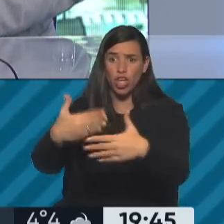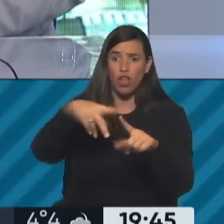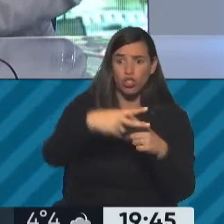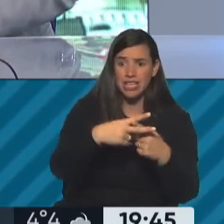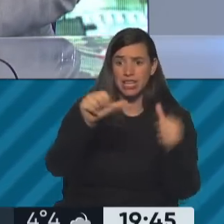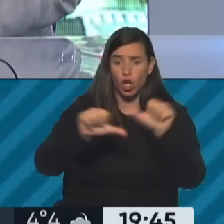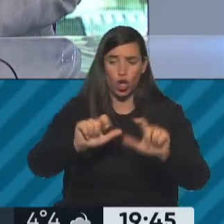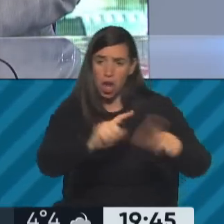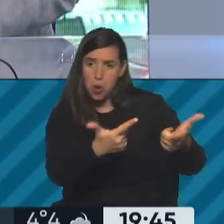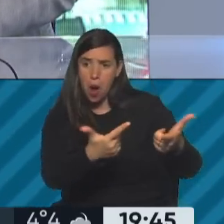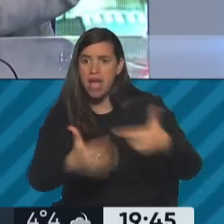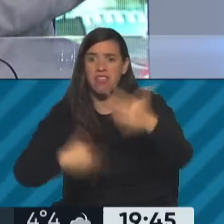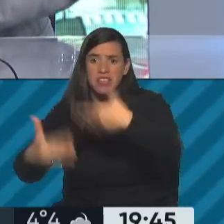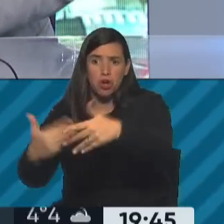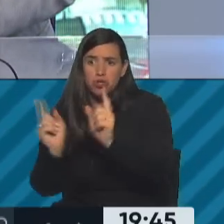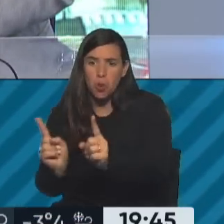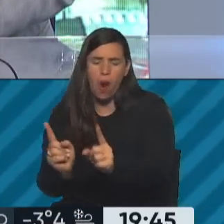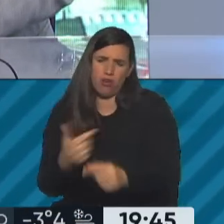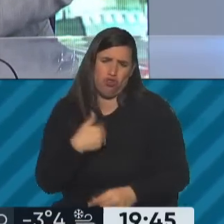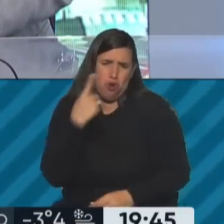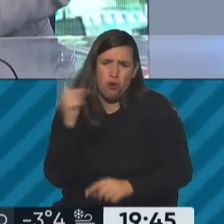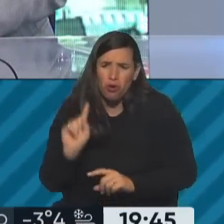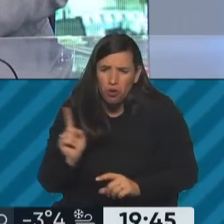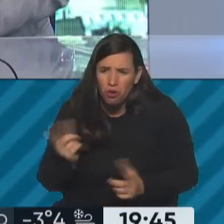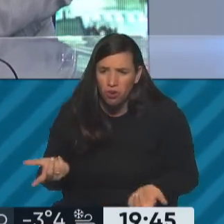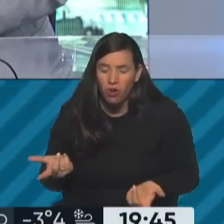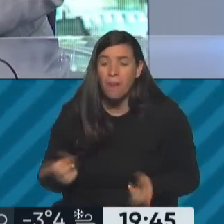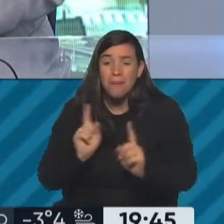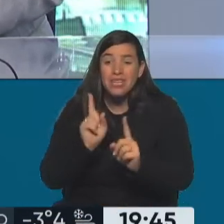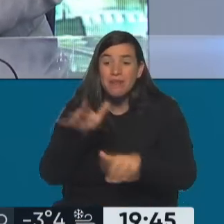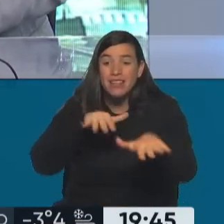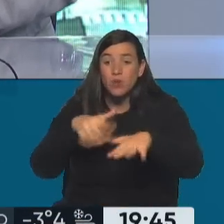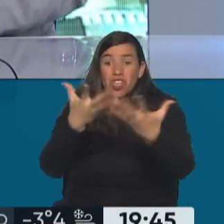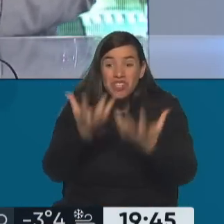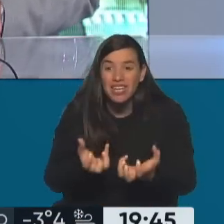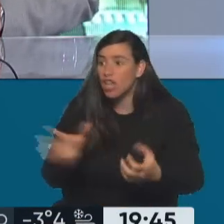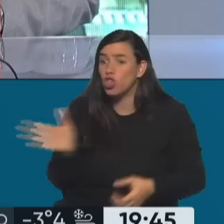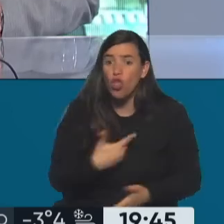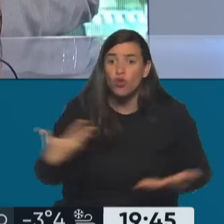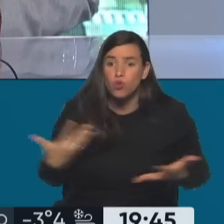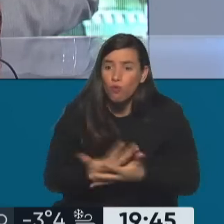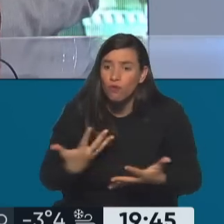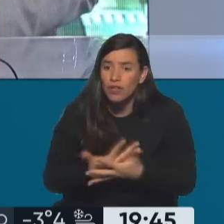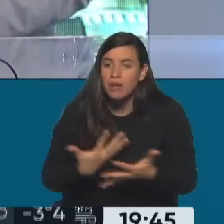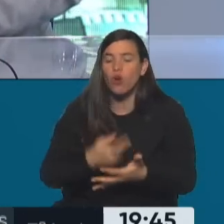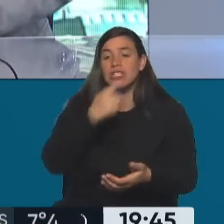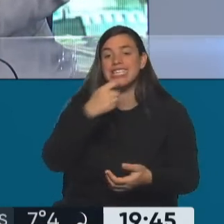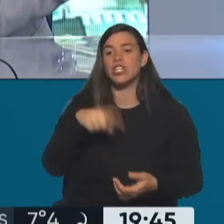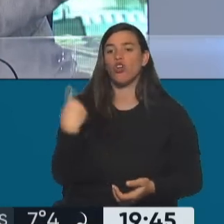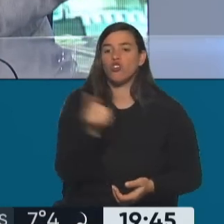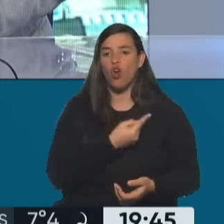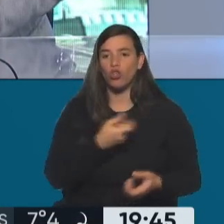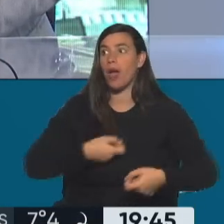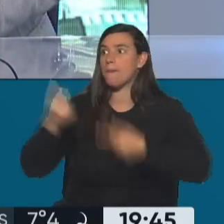desarrollado porque tiene baterías primas. Es el caso que nos pasa con la sequía. Todos estamos sufriendo. Entonces, si nosotros soportáramos otro tipo de productos